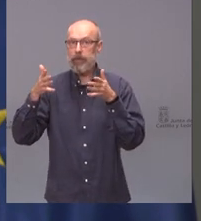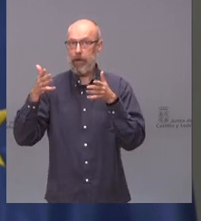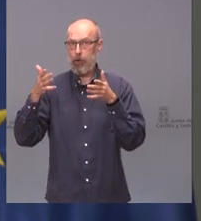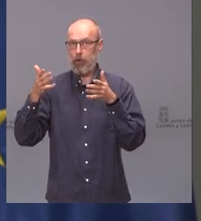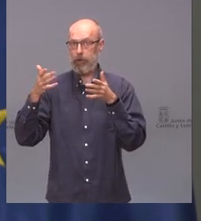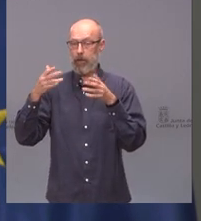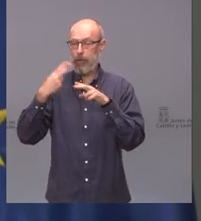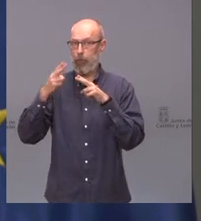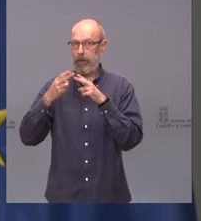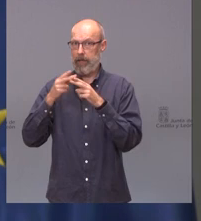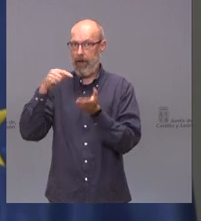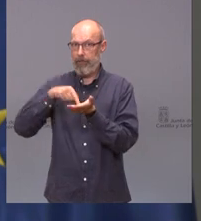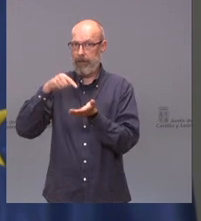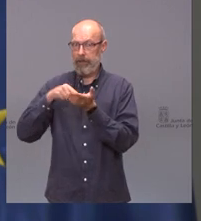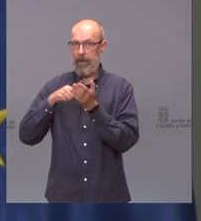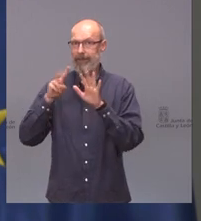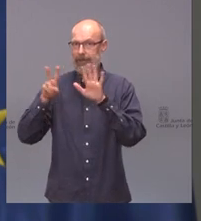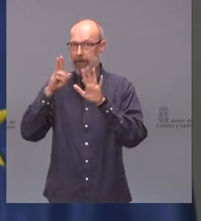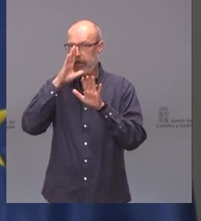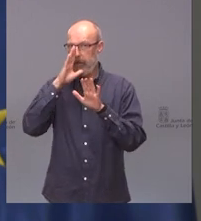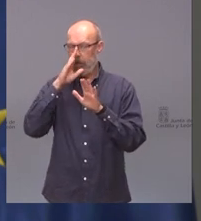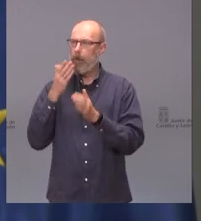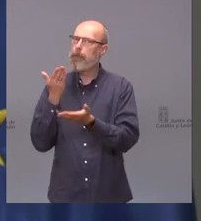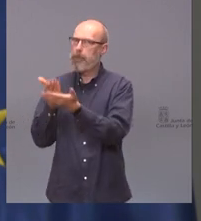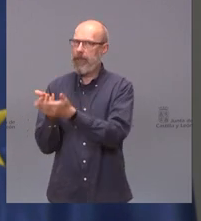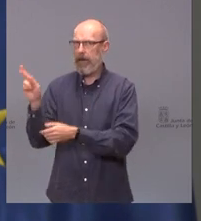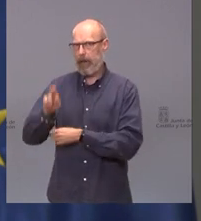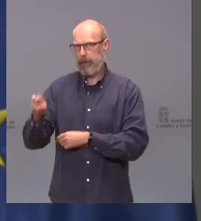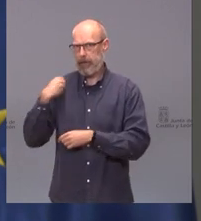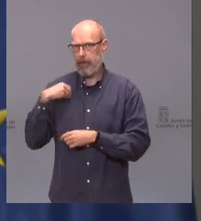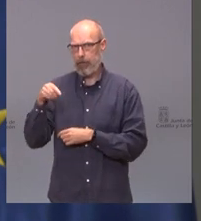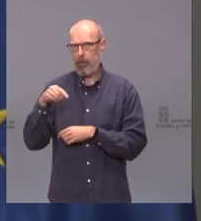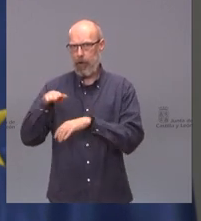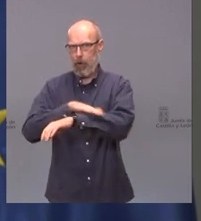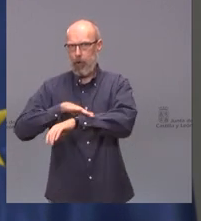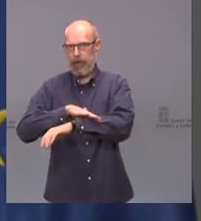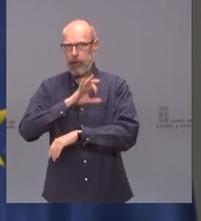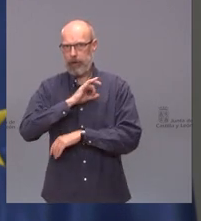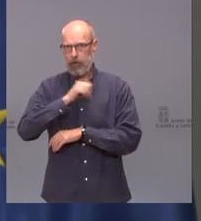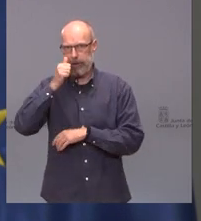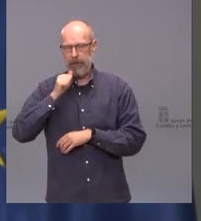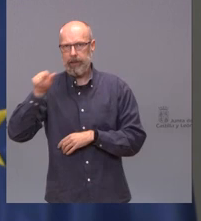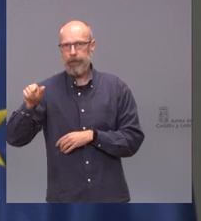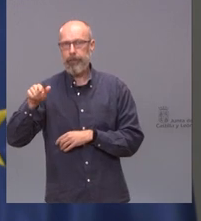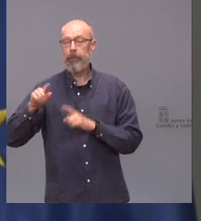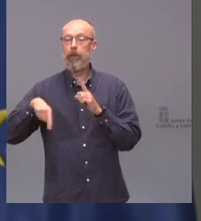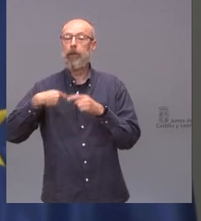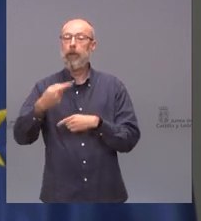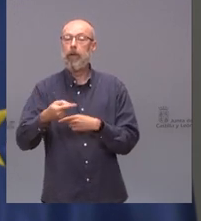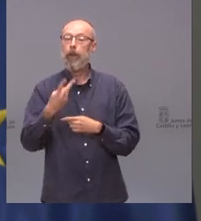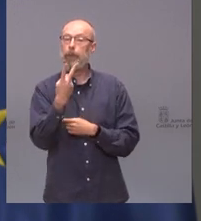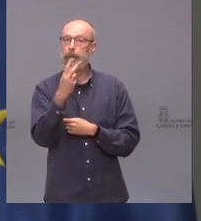2020, también se reiteró esta petición al Gobierno del señor Sánchez. El 20 de febrero,